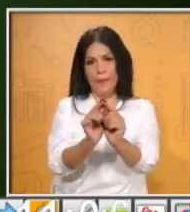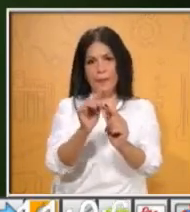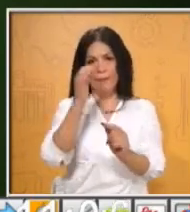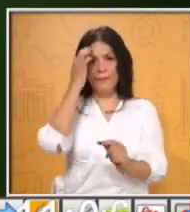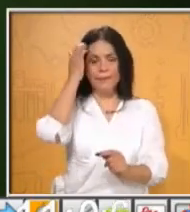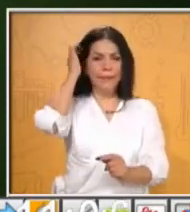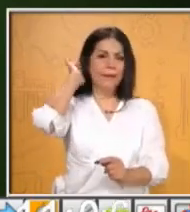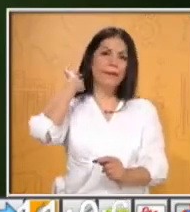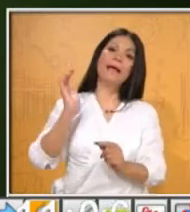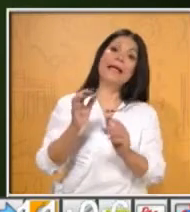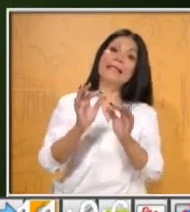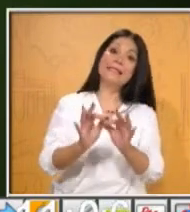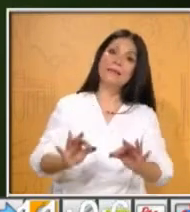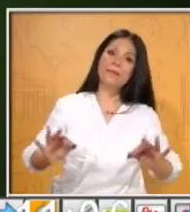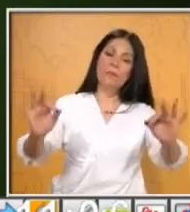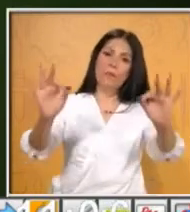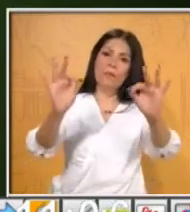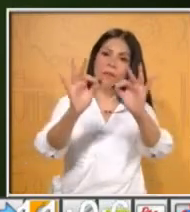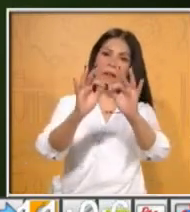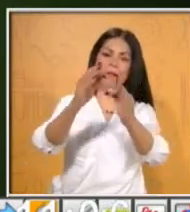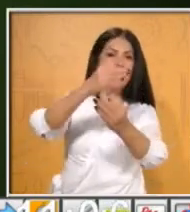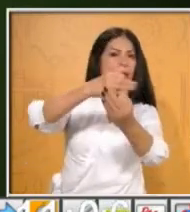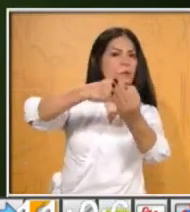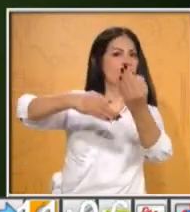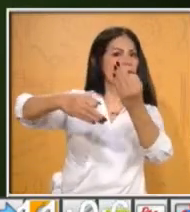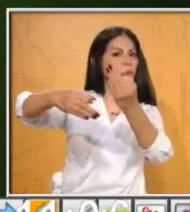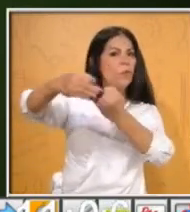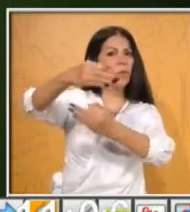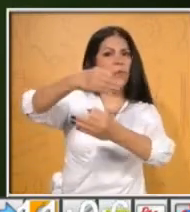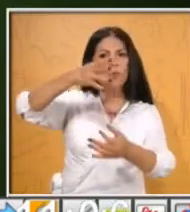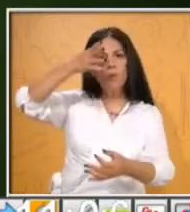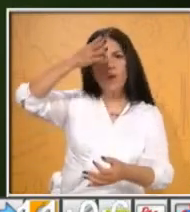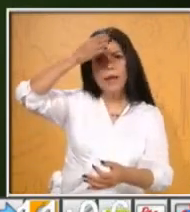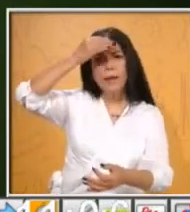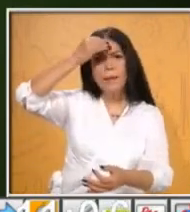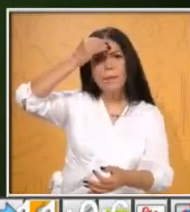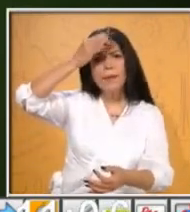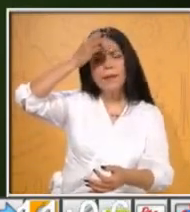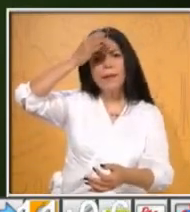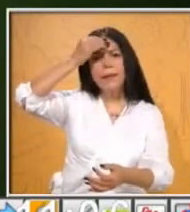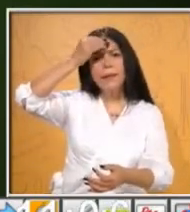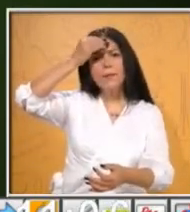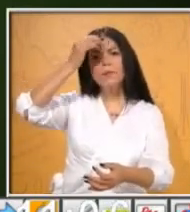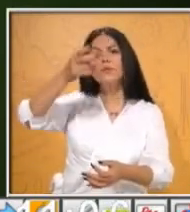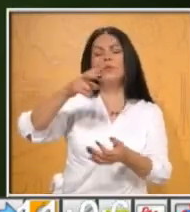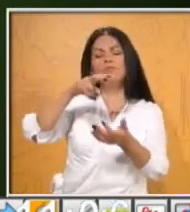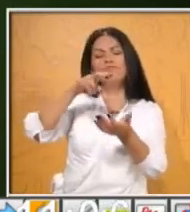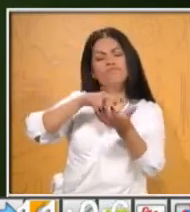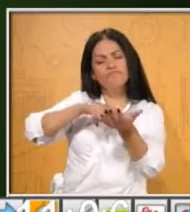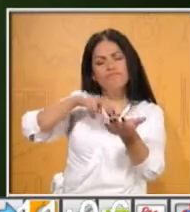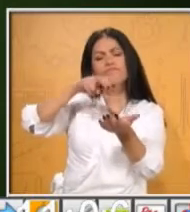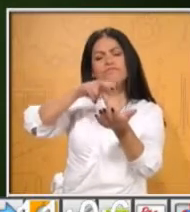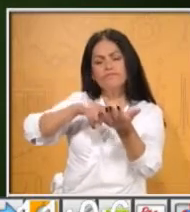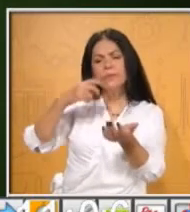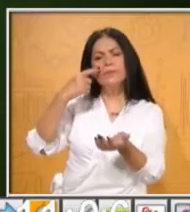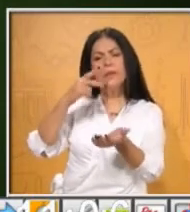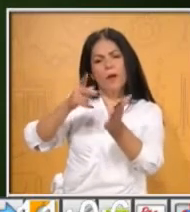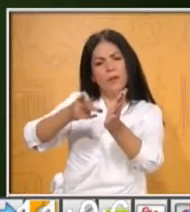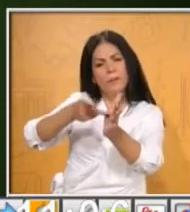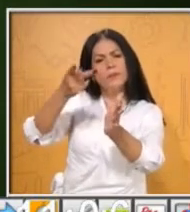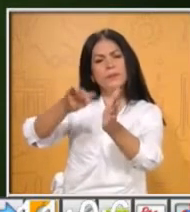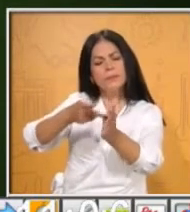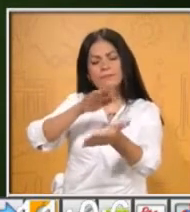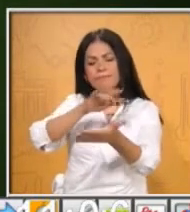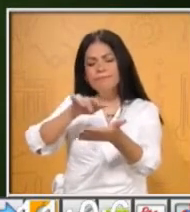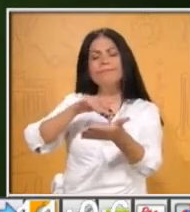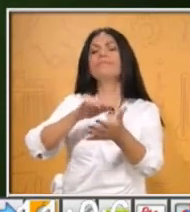ir retomando todo lo que estamos viendo para que a lo largo del tiempo puedas dar un repaso. ¿te acuerdas que en